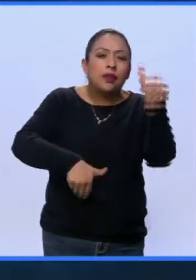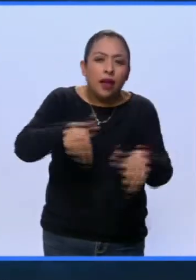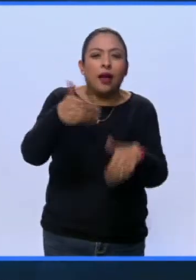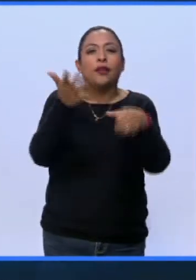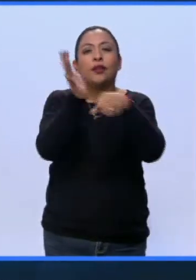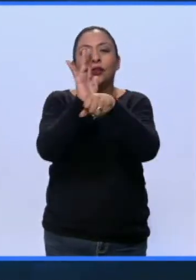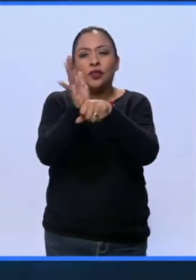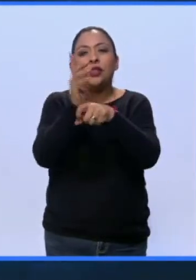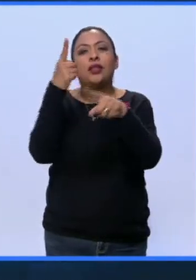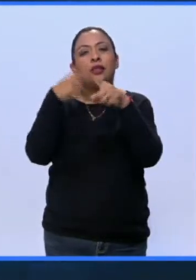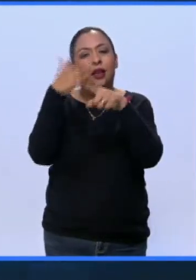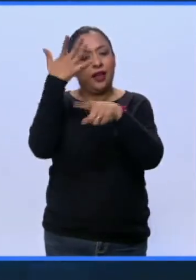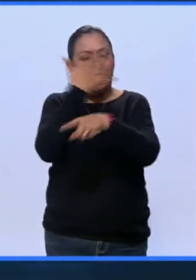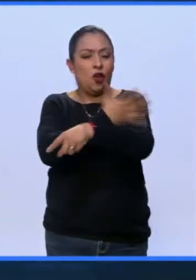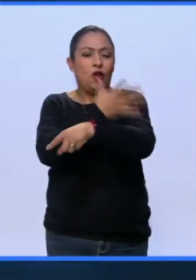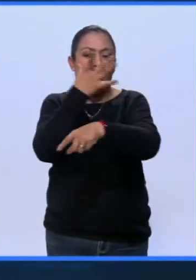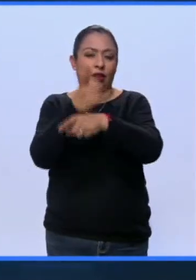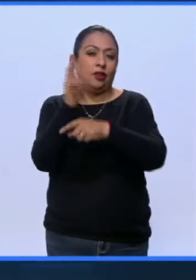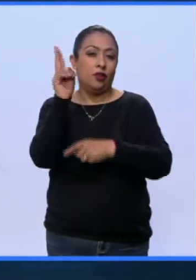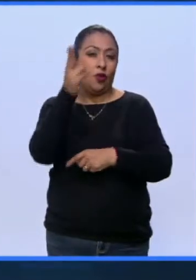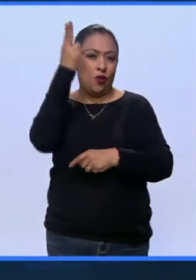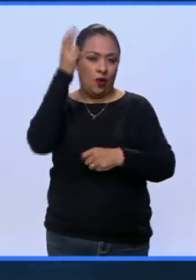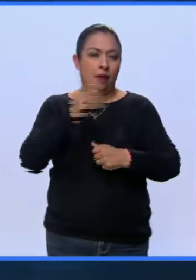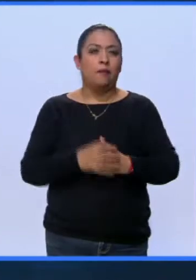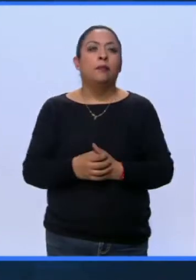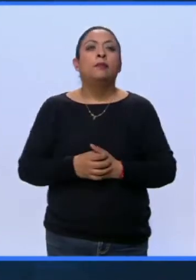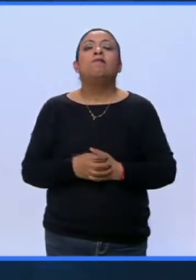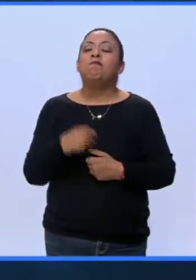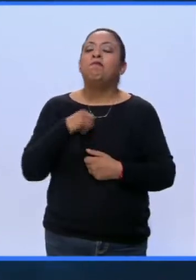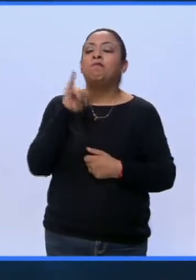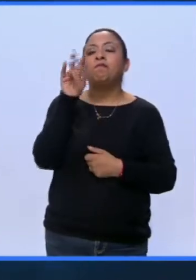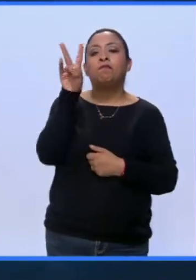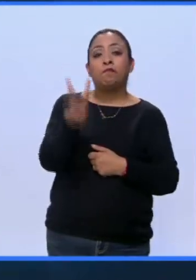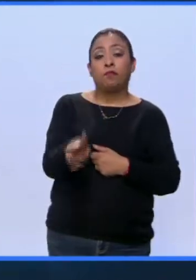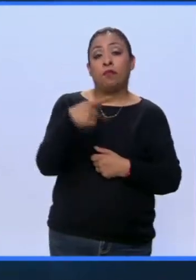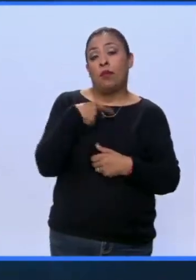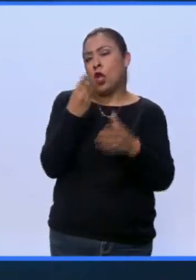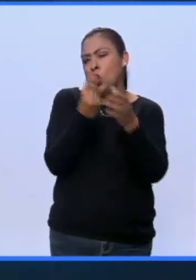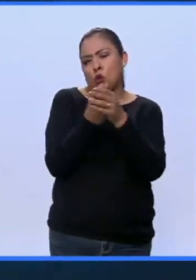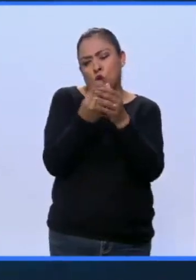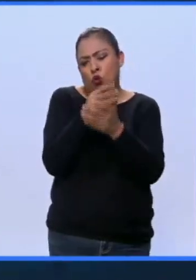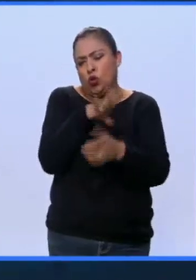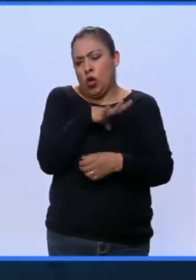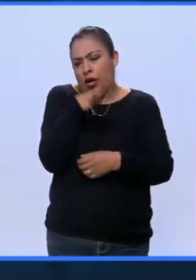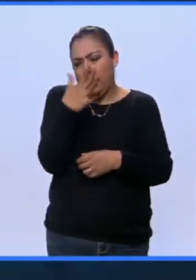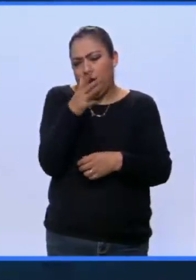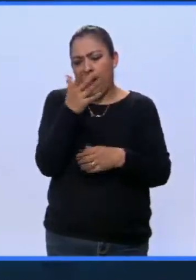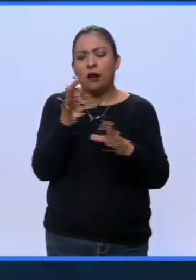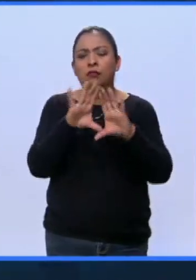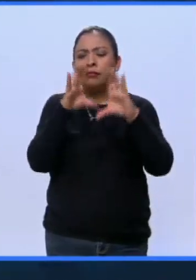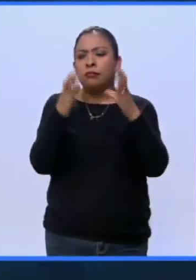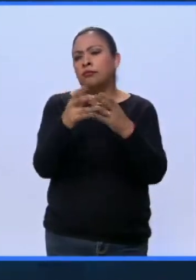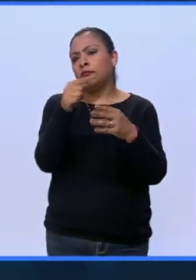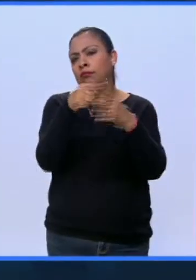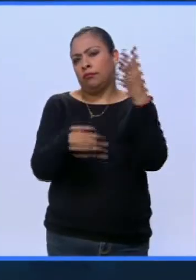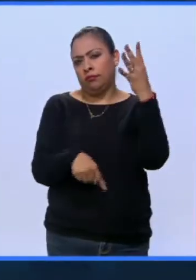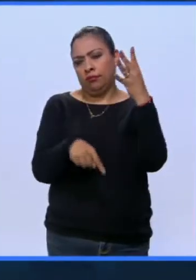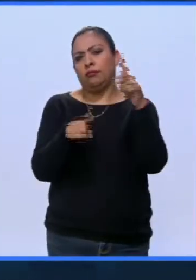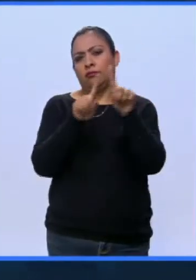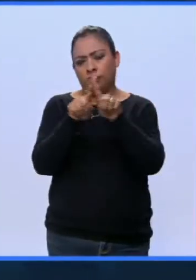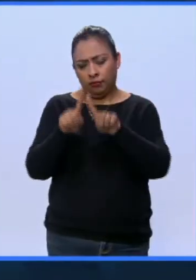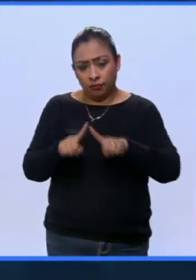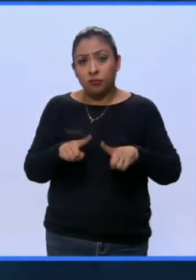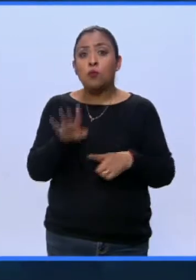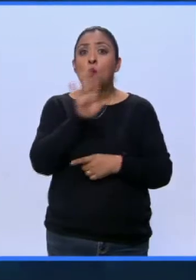que realiza la Coordinación y Difusión Cultural de la UNAM. Así es. En realidad es un curso global que abarca muchas cosas. Se